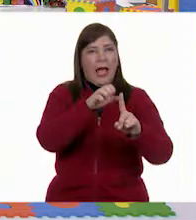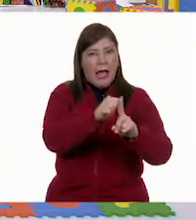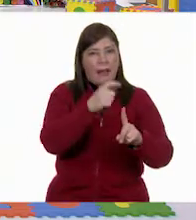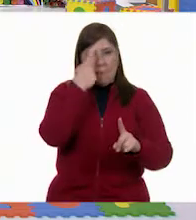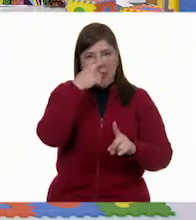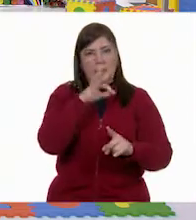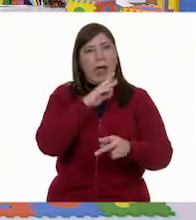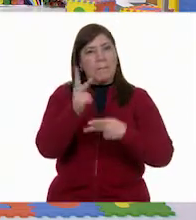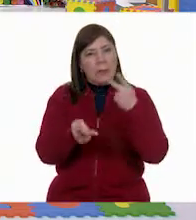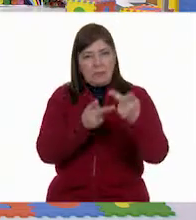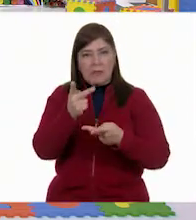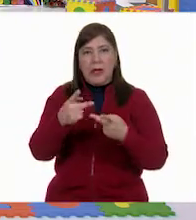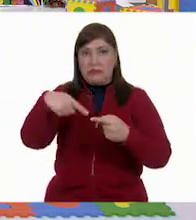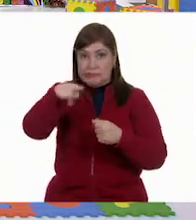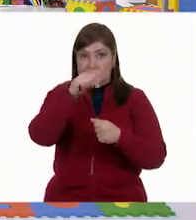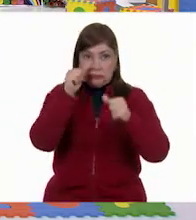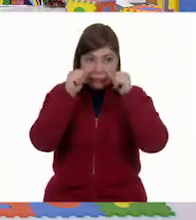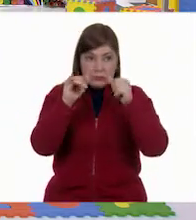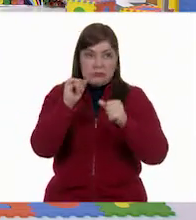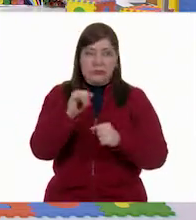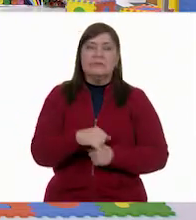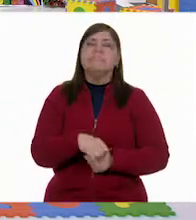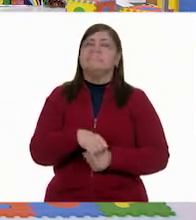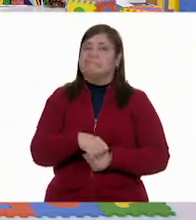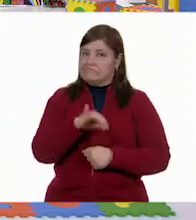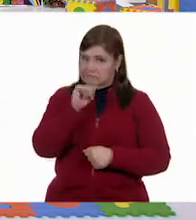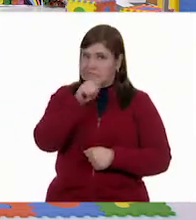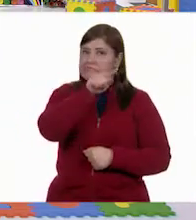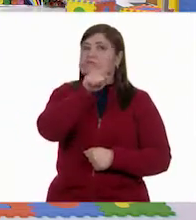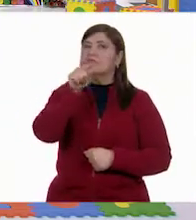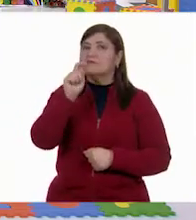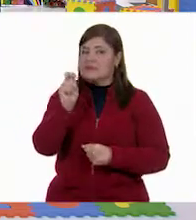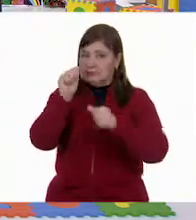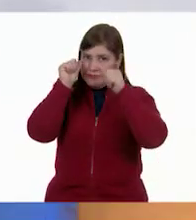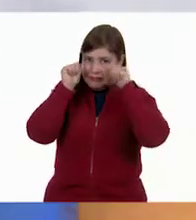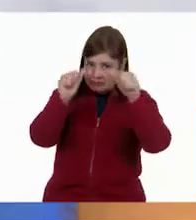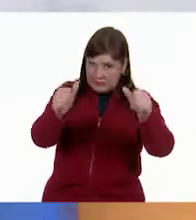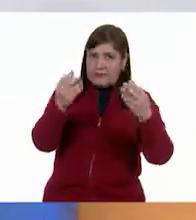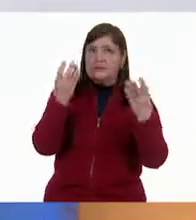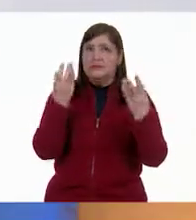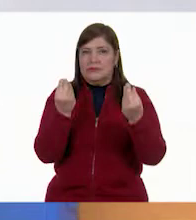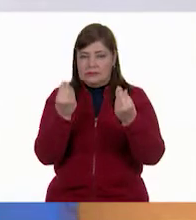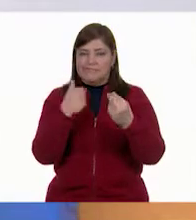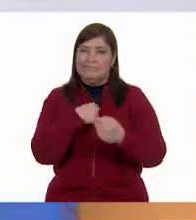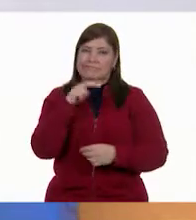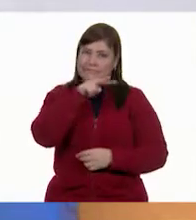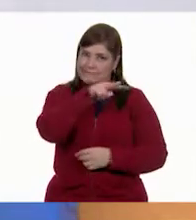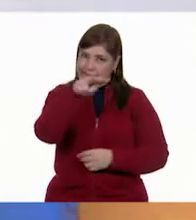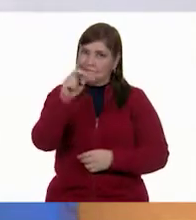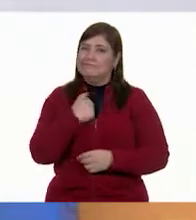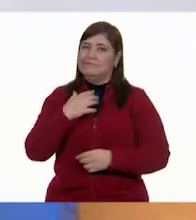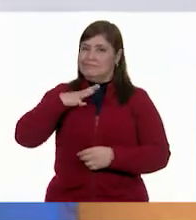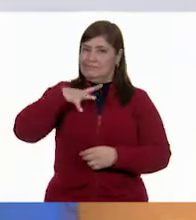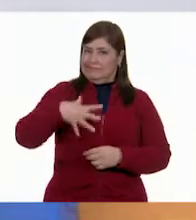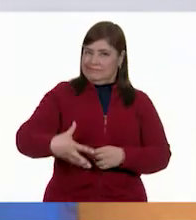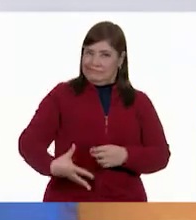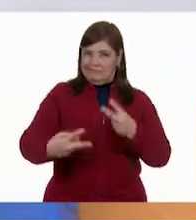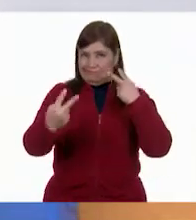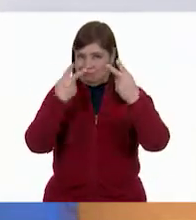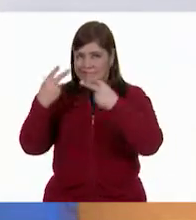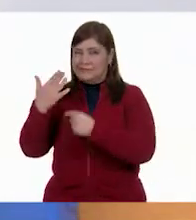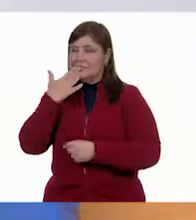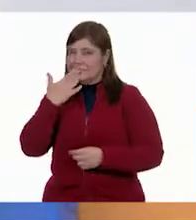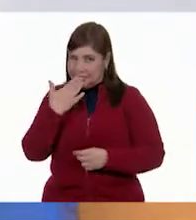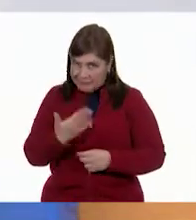¿Qué te parece, Eric? ¿Pusieron atención allá? Pusieron mucha atención las niñas y los niños. Estoy muy orgulloso de todas y de todos ustedes